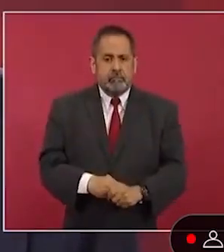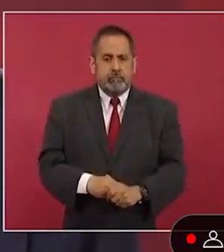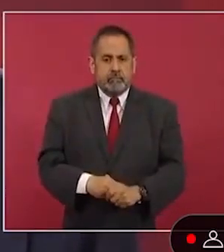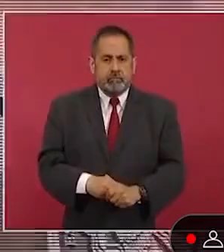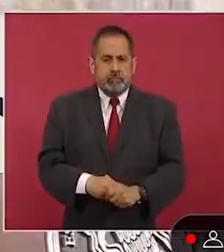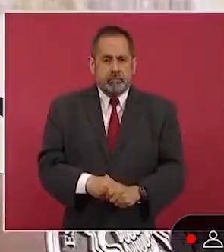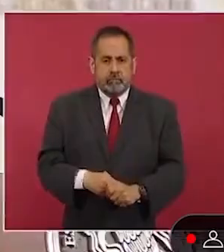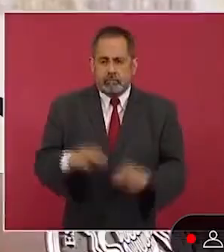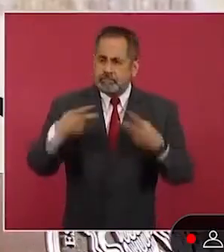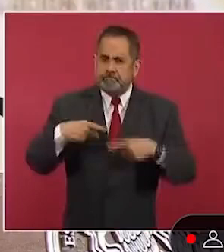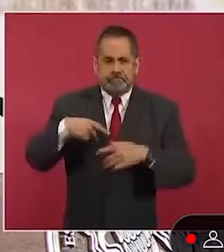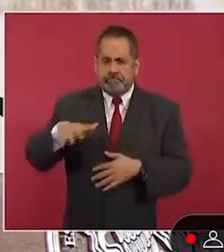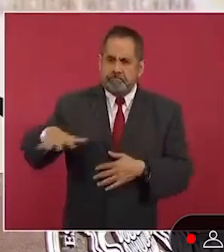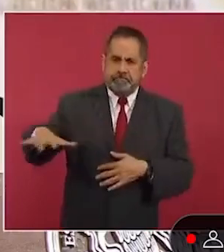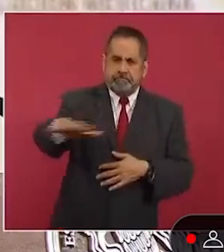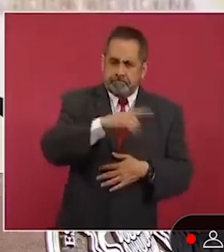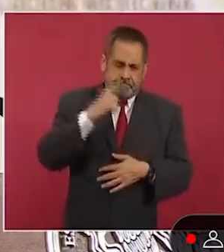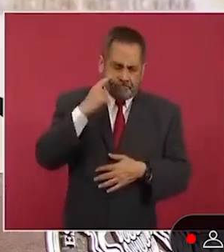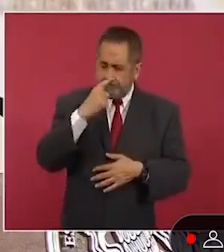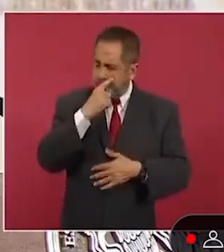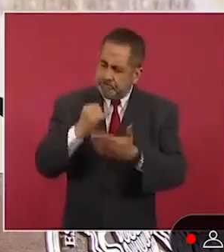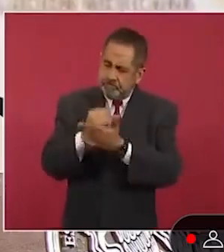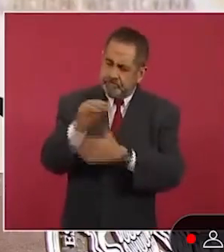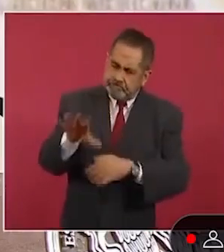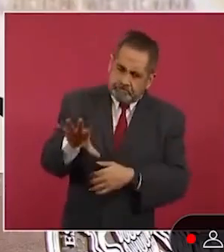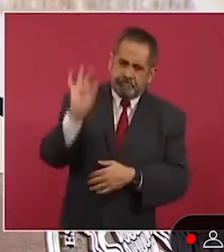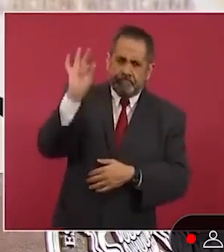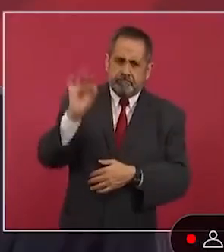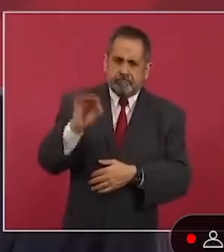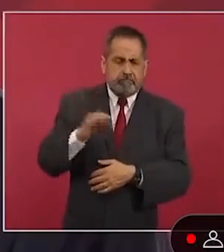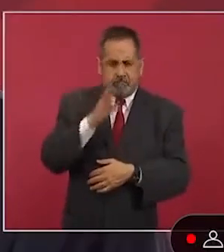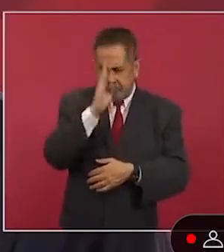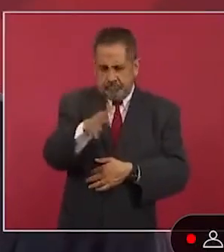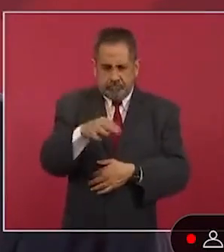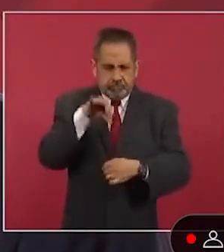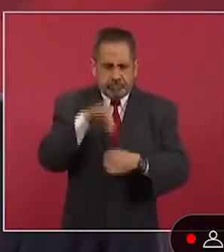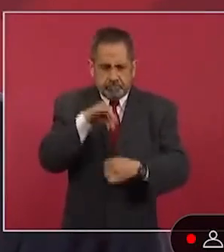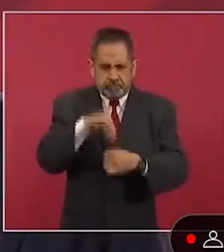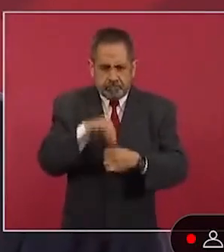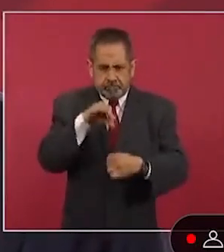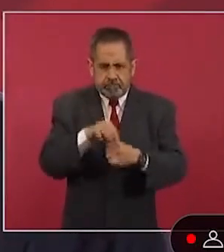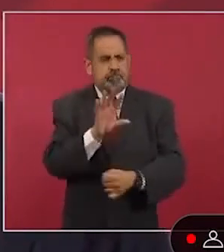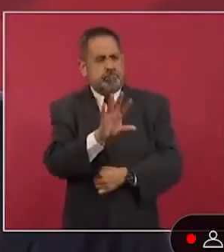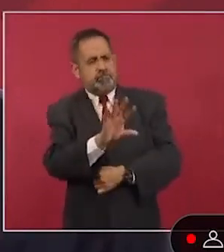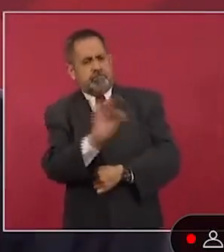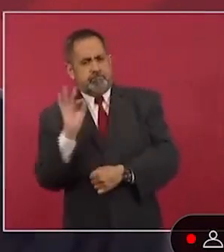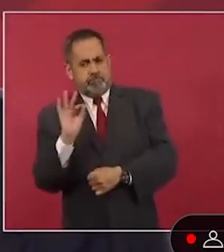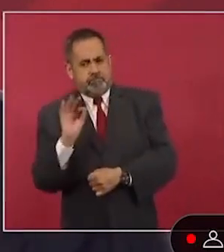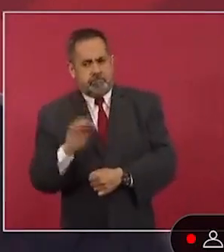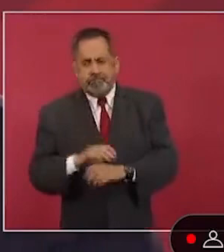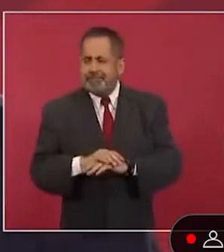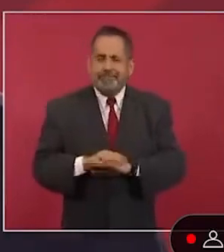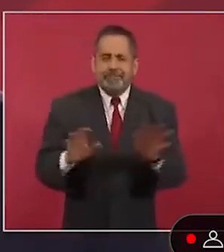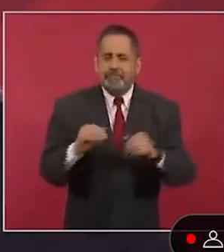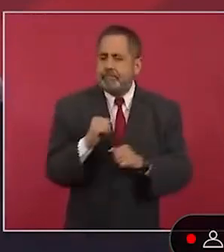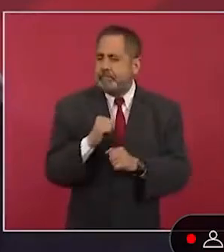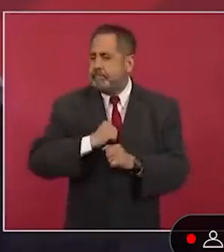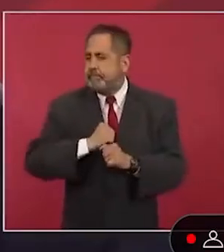El pueblo va a elegir. De forma directa. Se acabó.